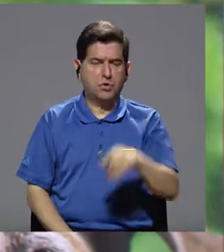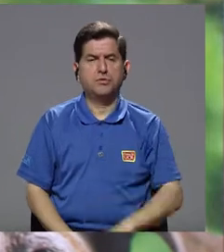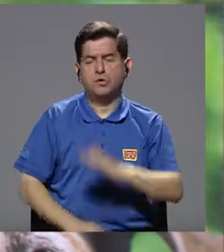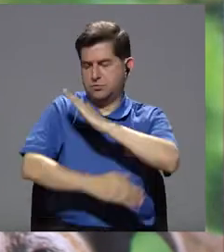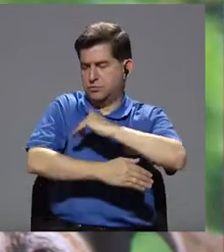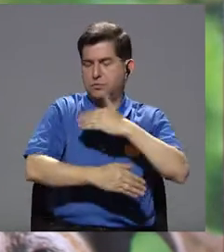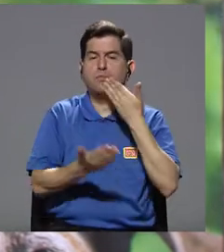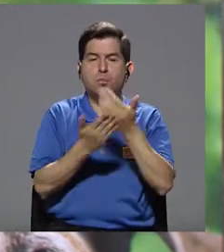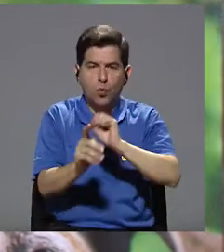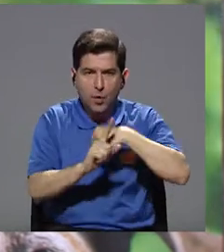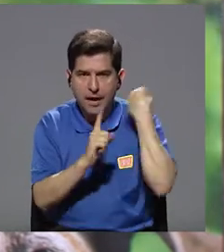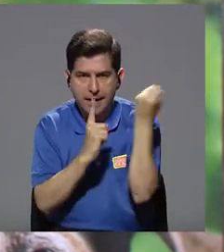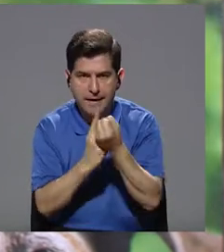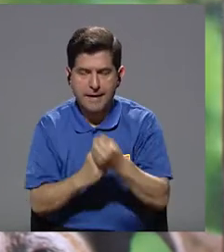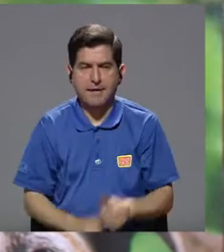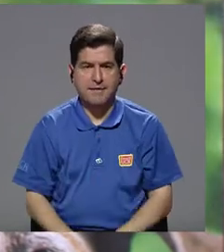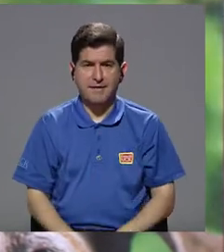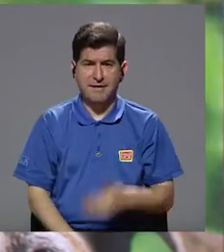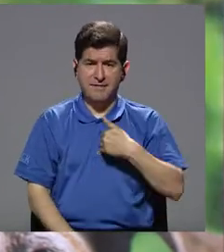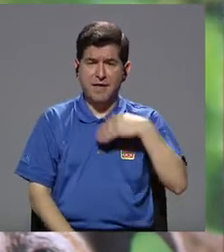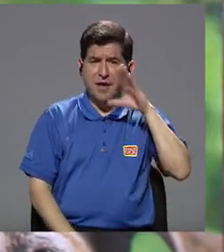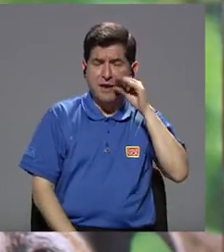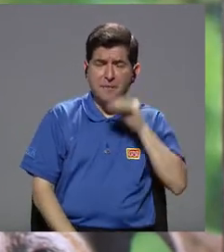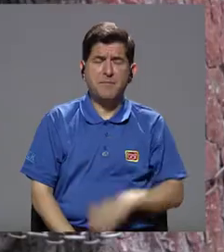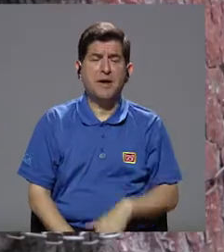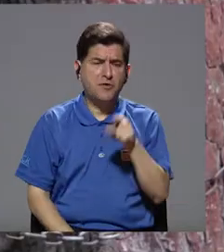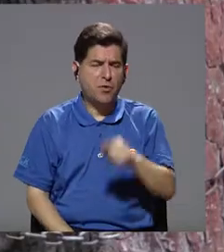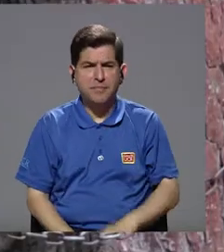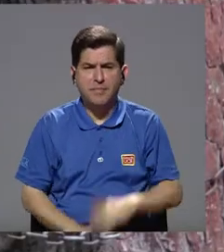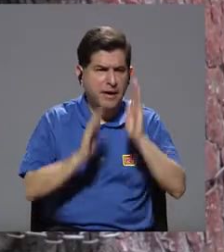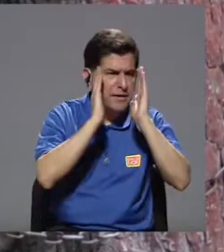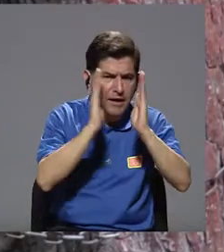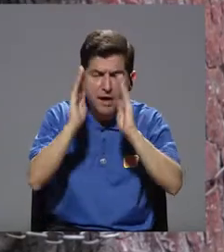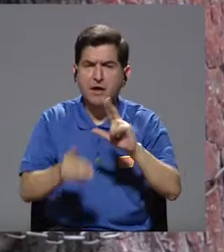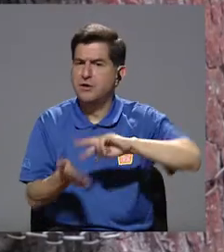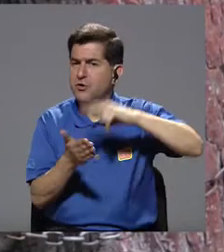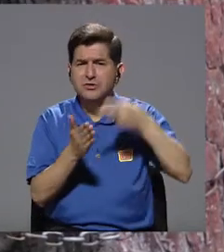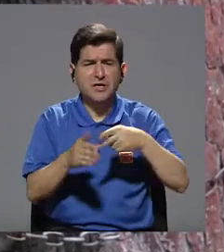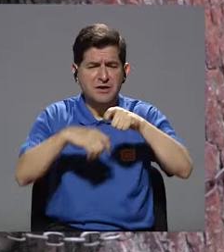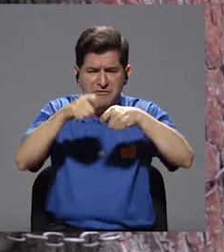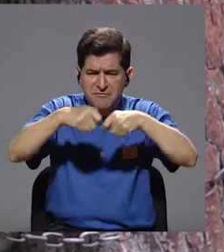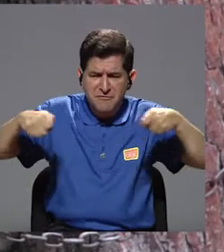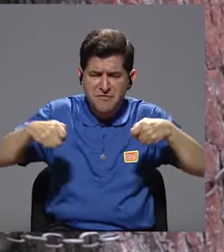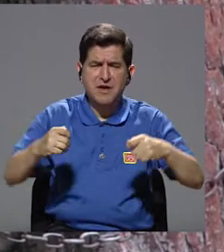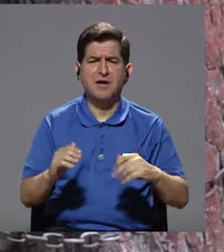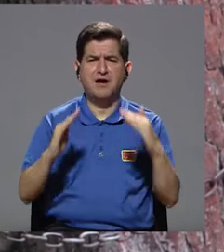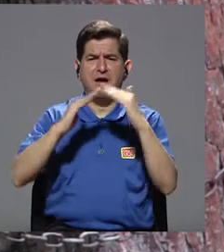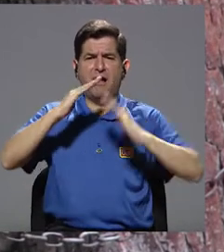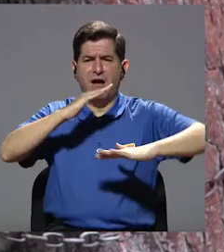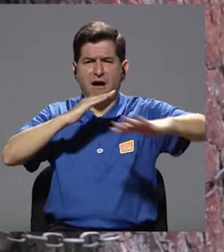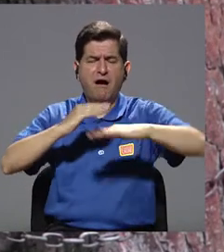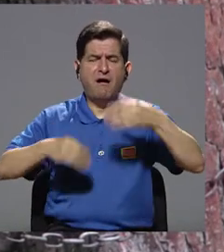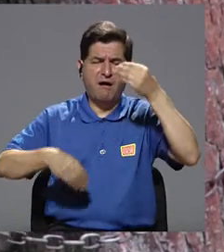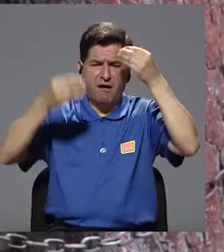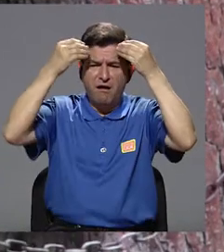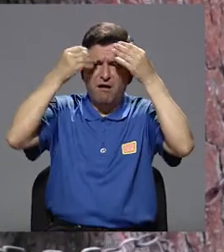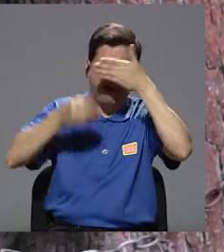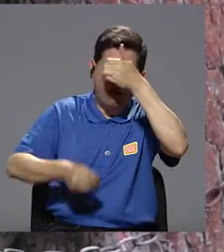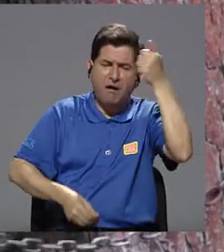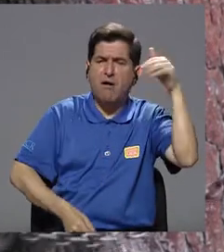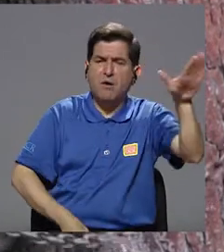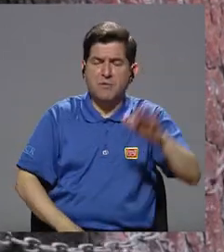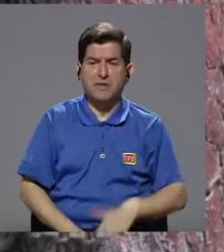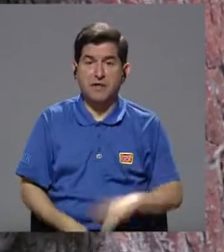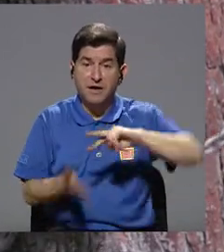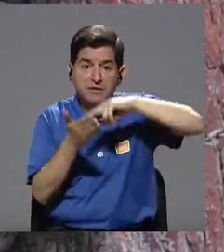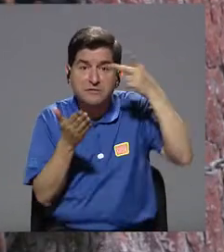mascotas en buen estado. El hecho de tener un perro para cuido no significa tener el animal amarrado en el patio, que el animalito esté olvidado y que